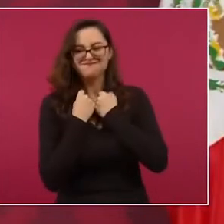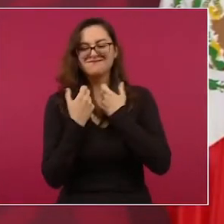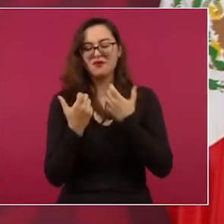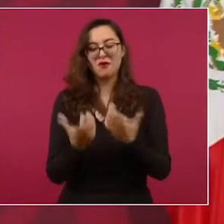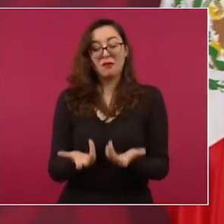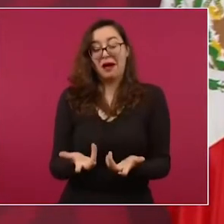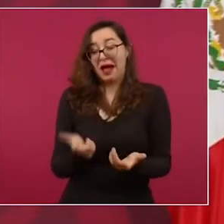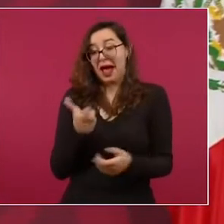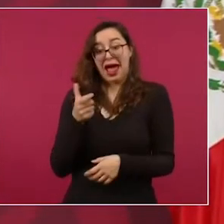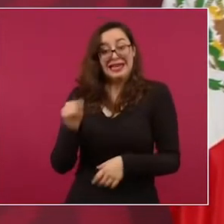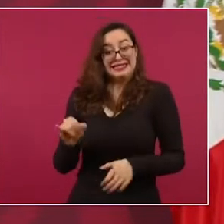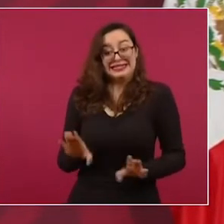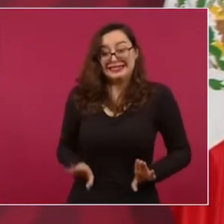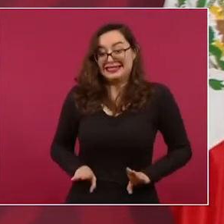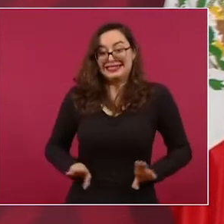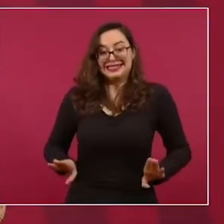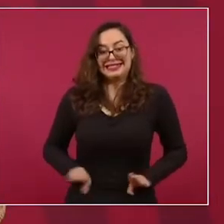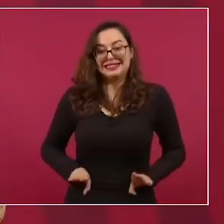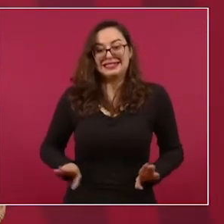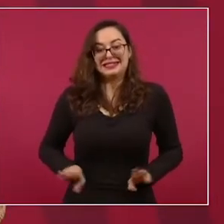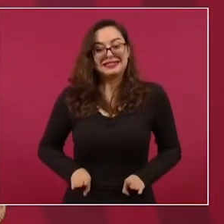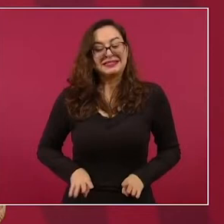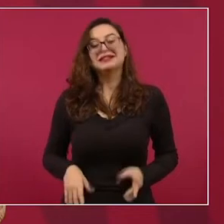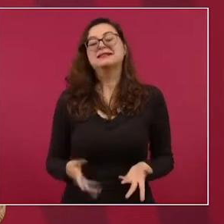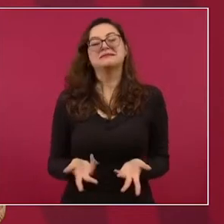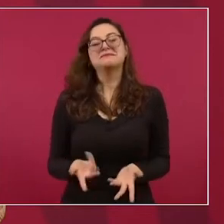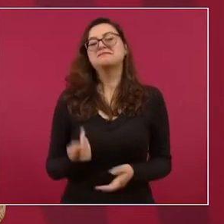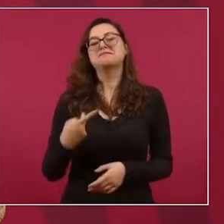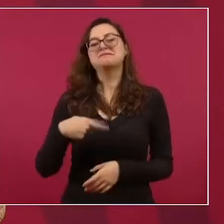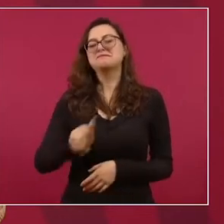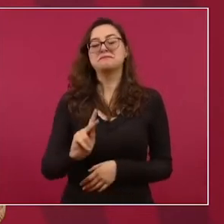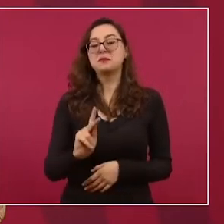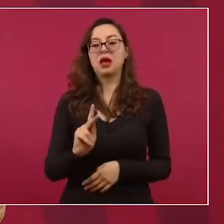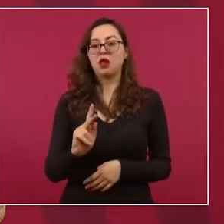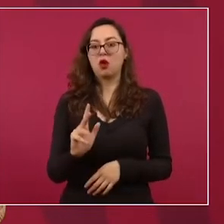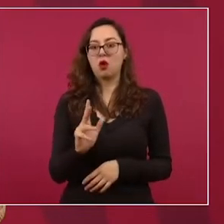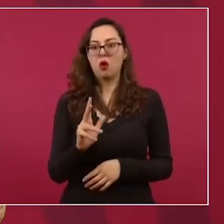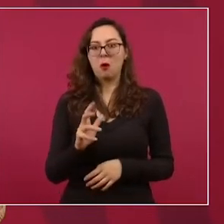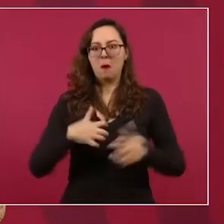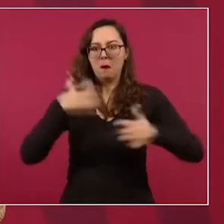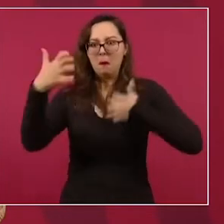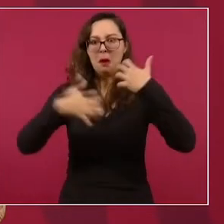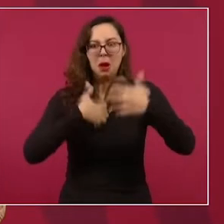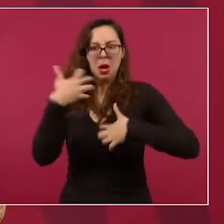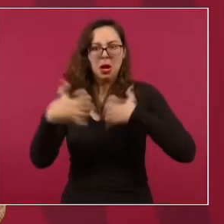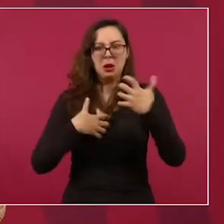pero nadie con deseos de hacer daño.